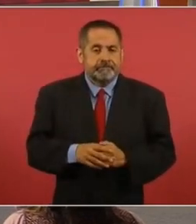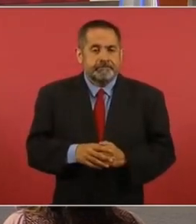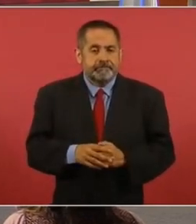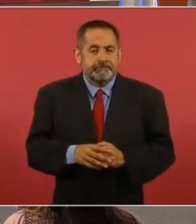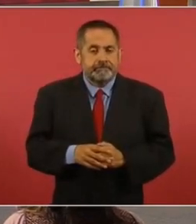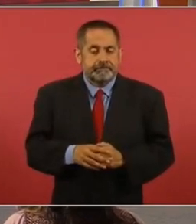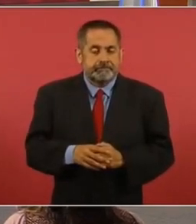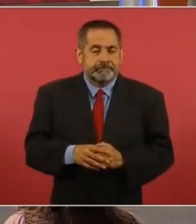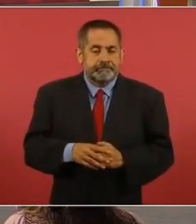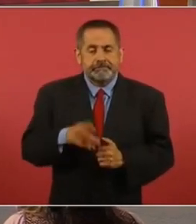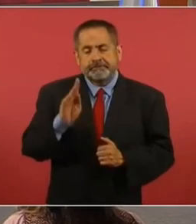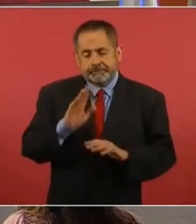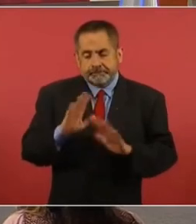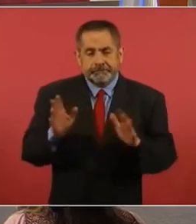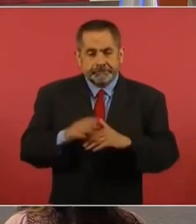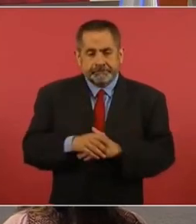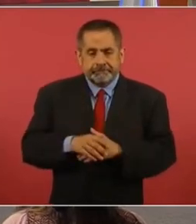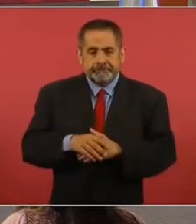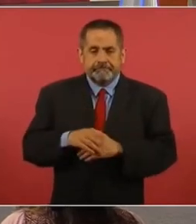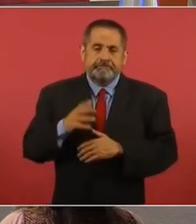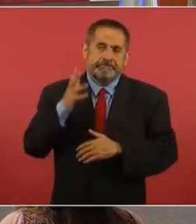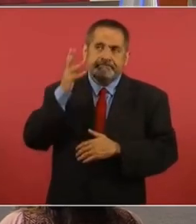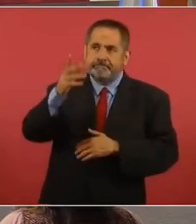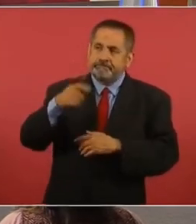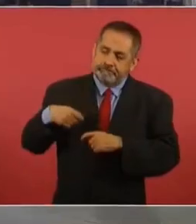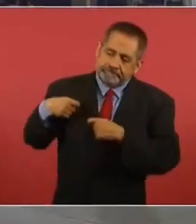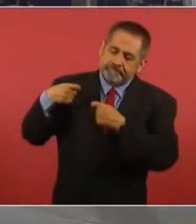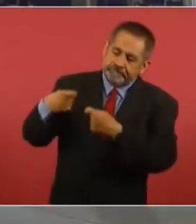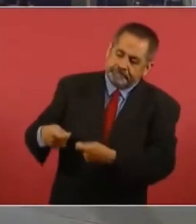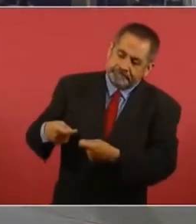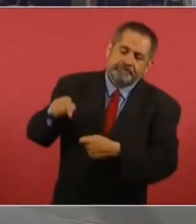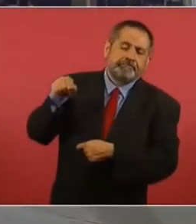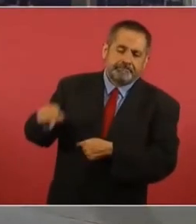pero ya el relevo generacional se va a hacer cargo.